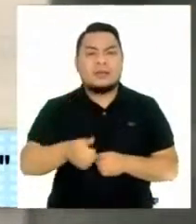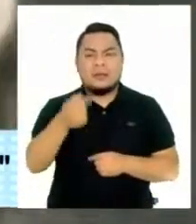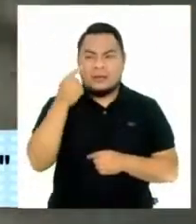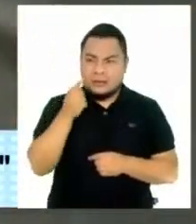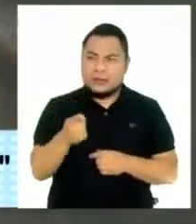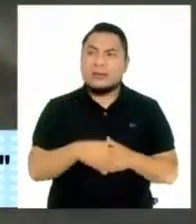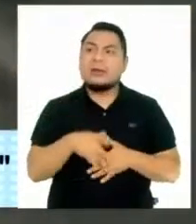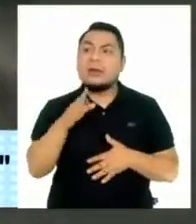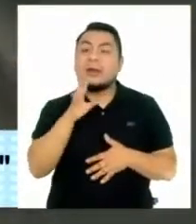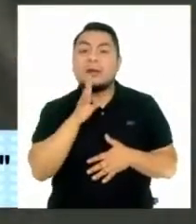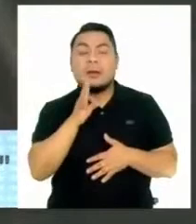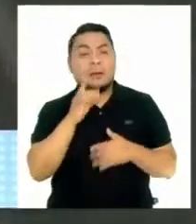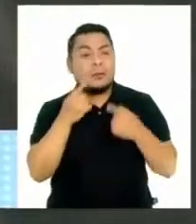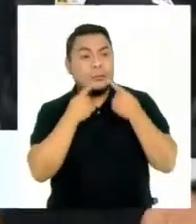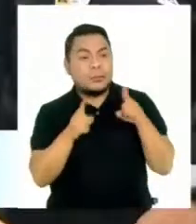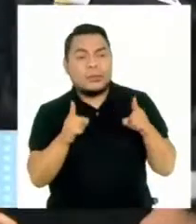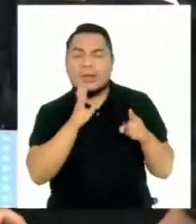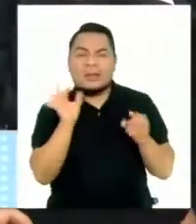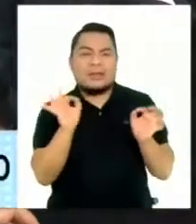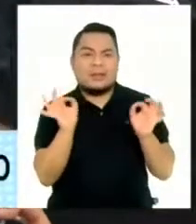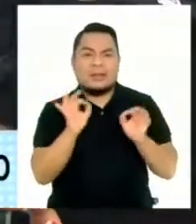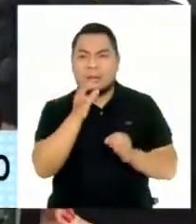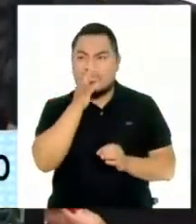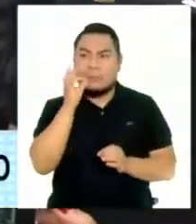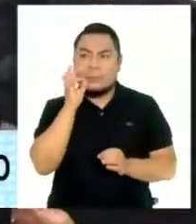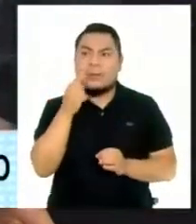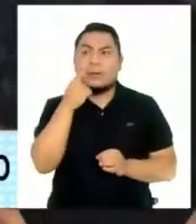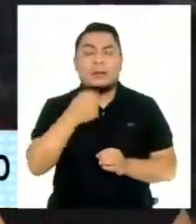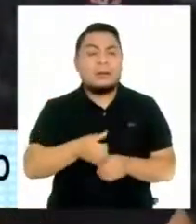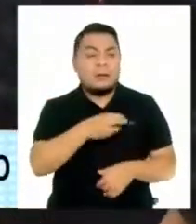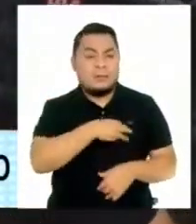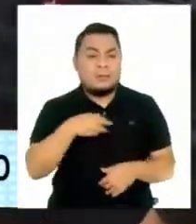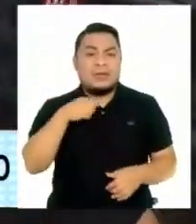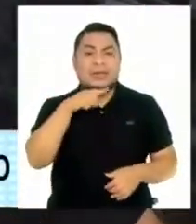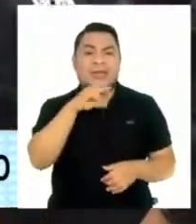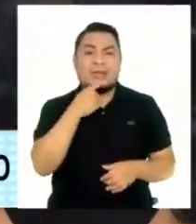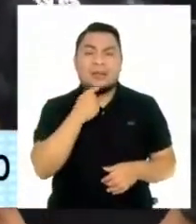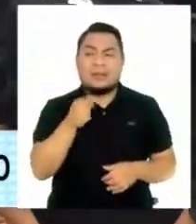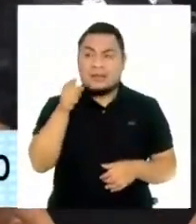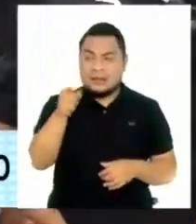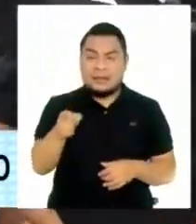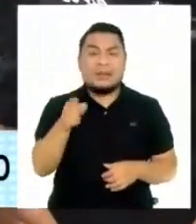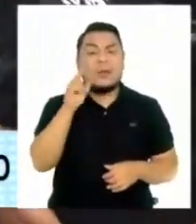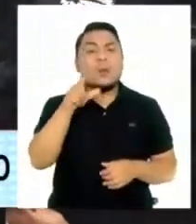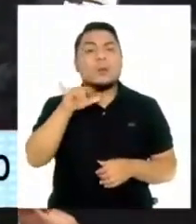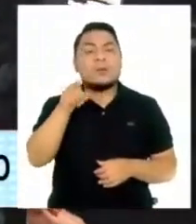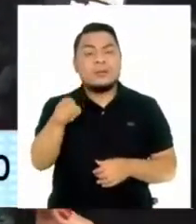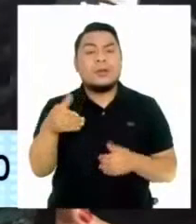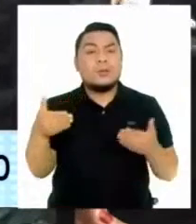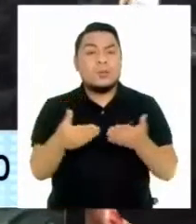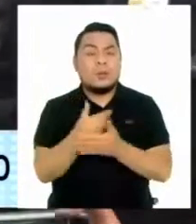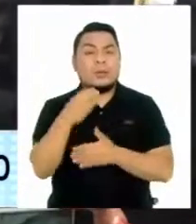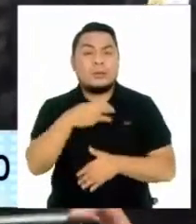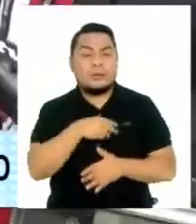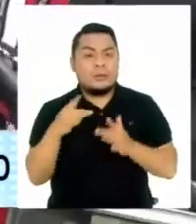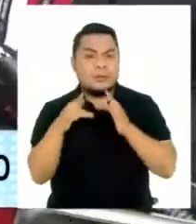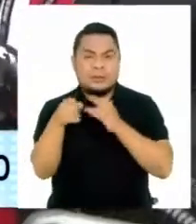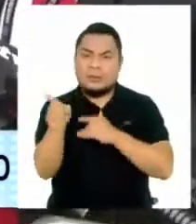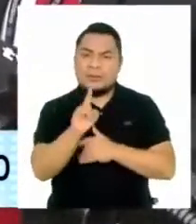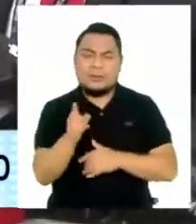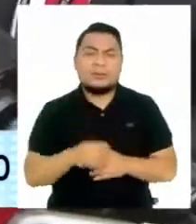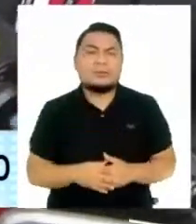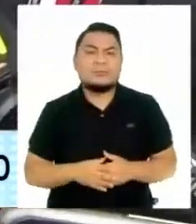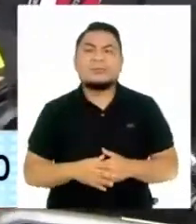quien evitó brindar algún tipo de declaración. Esta vez Guido Bellido también descartó que Luis Raigada sea el nuevo canciller.